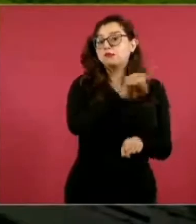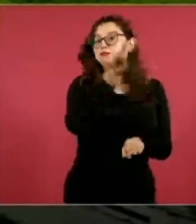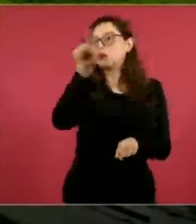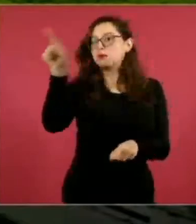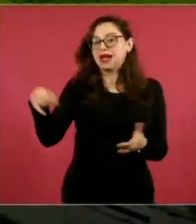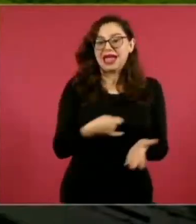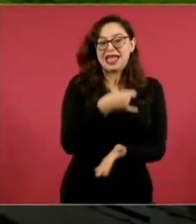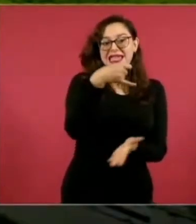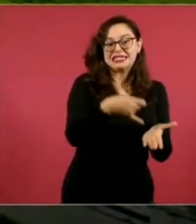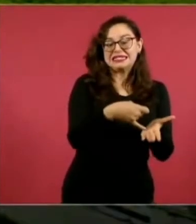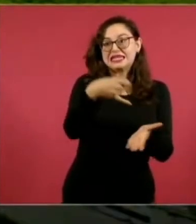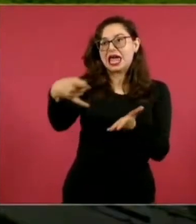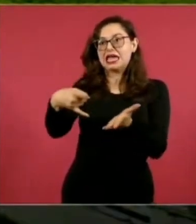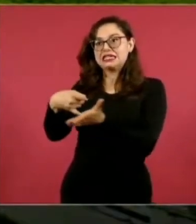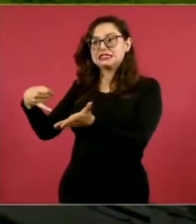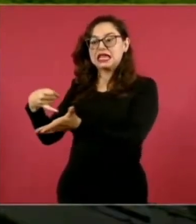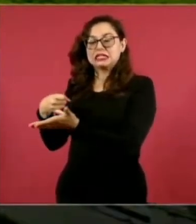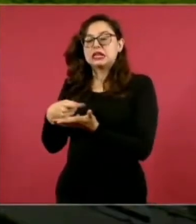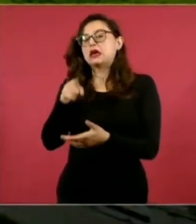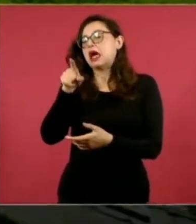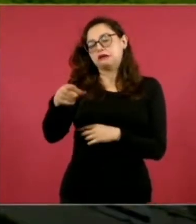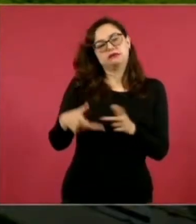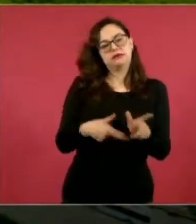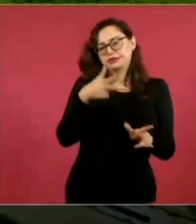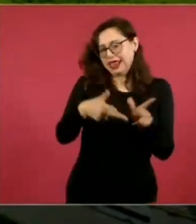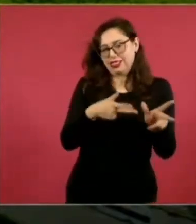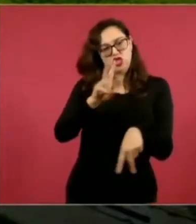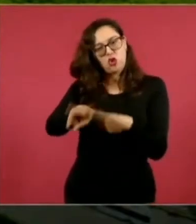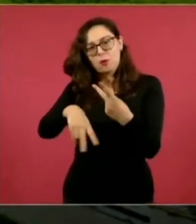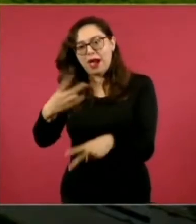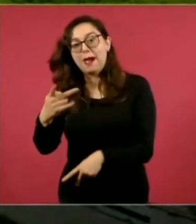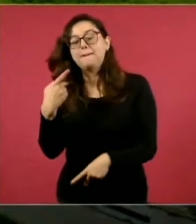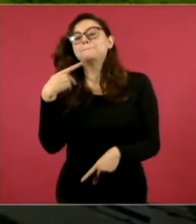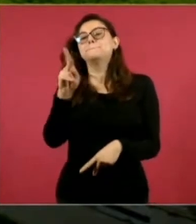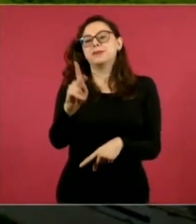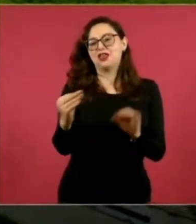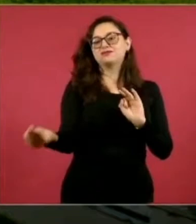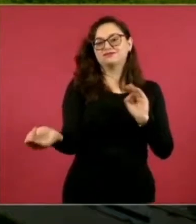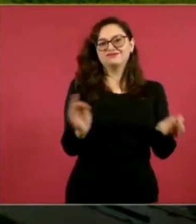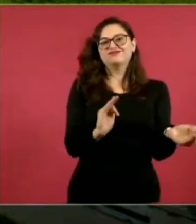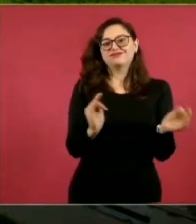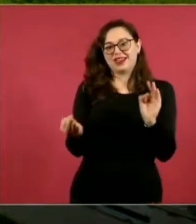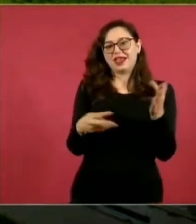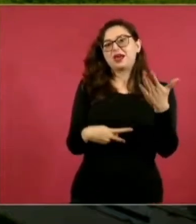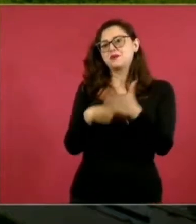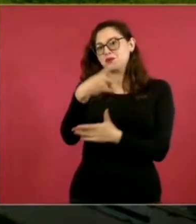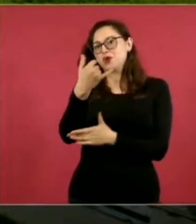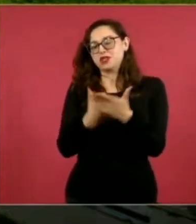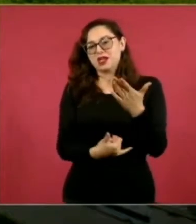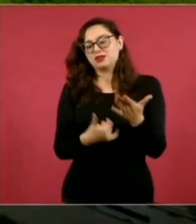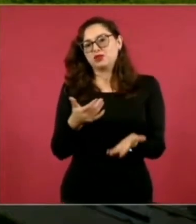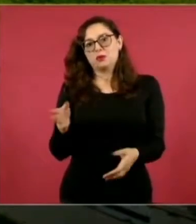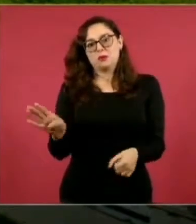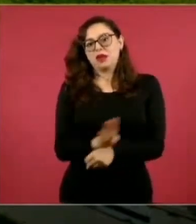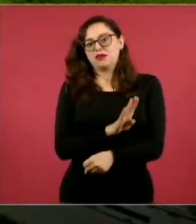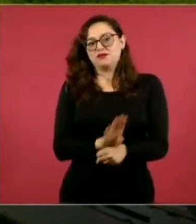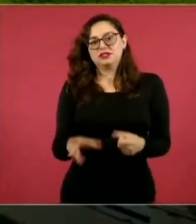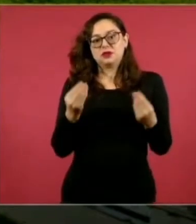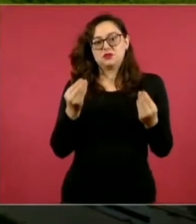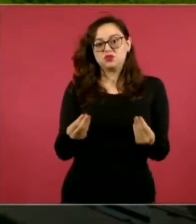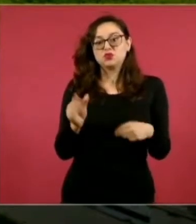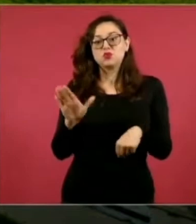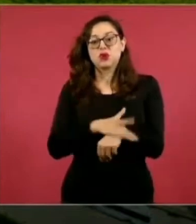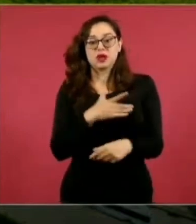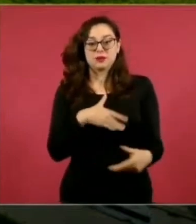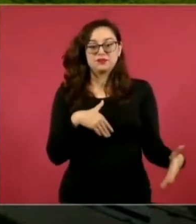trae en el trayecto del tren, pero se asocia directamente con los beneficios de este gran proyecto. Todas las personas que lleguen a la